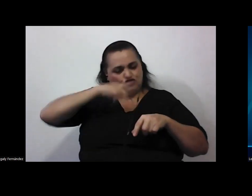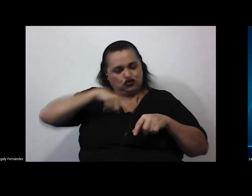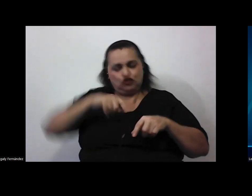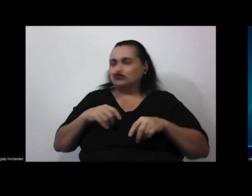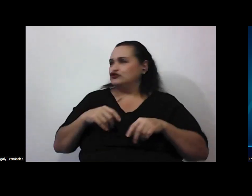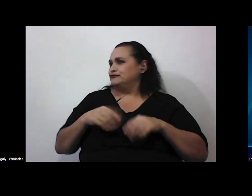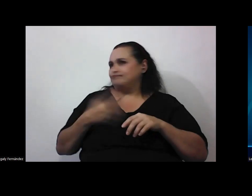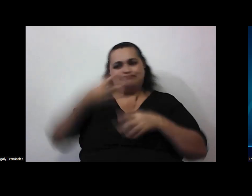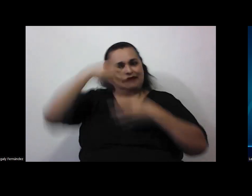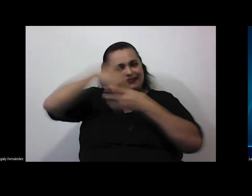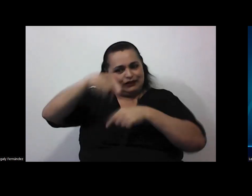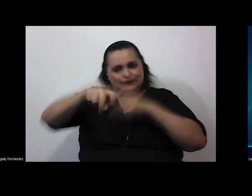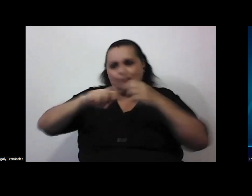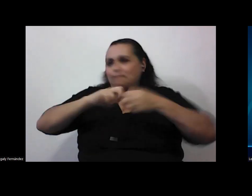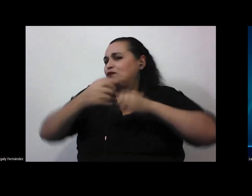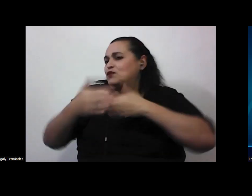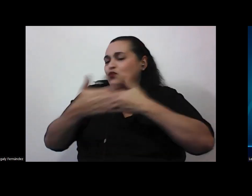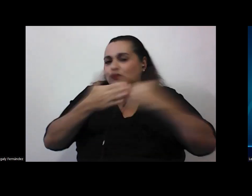sea como fuere bien